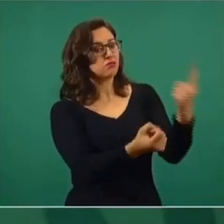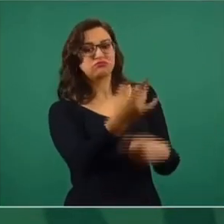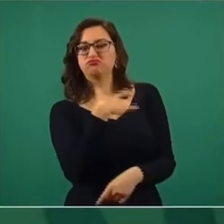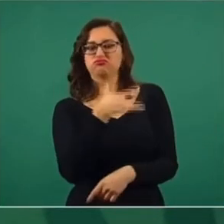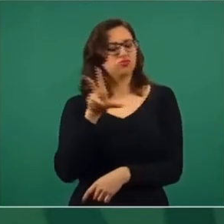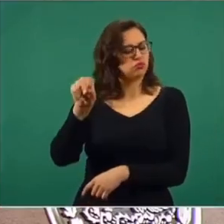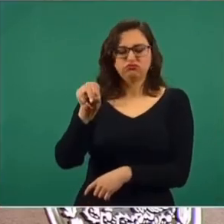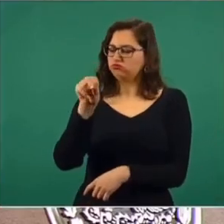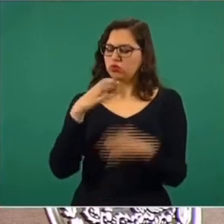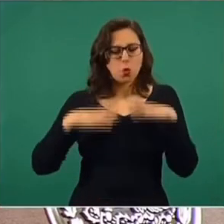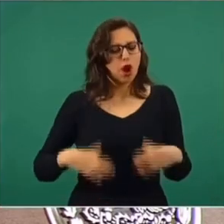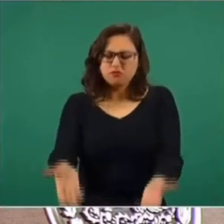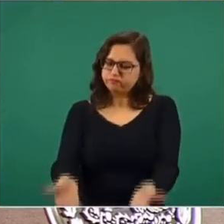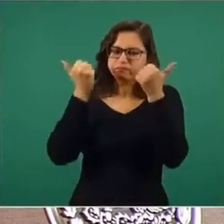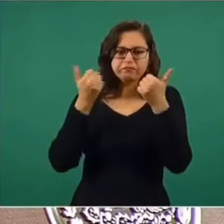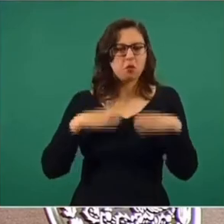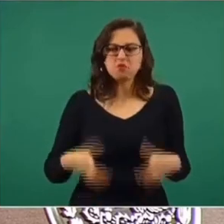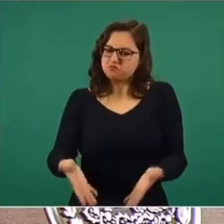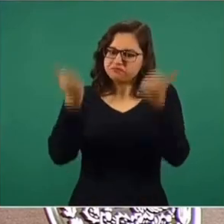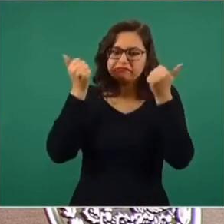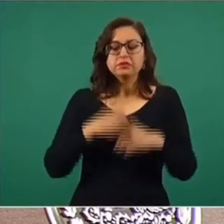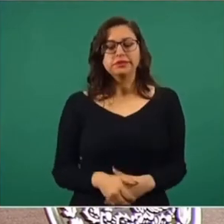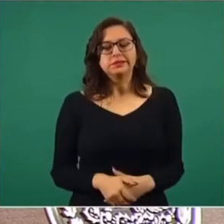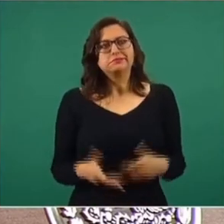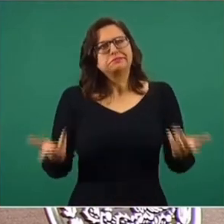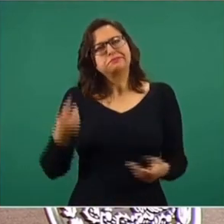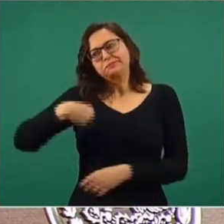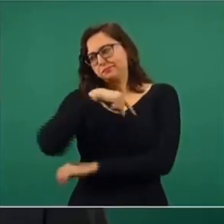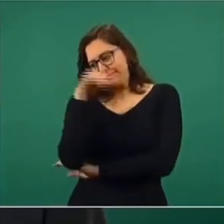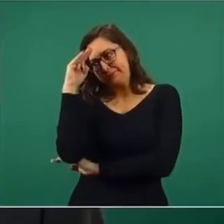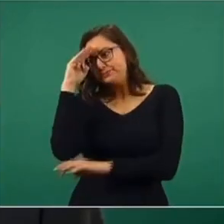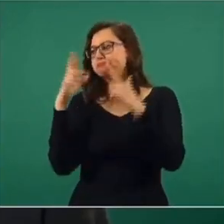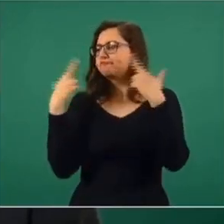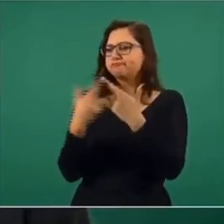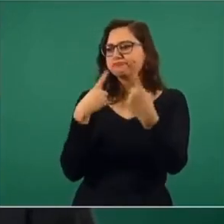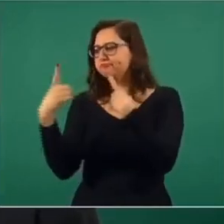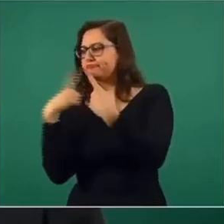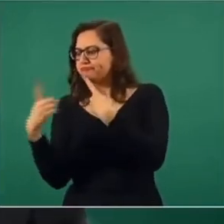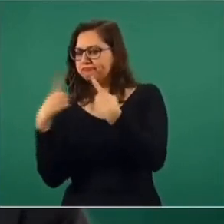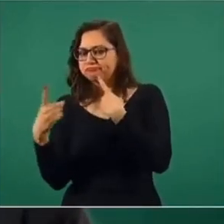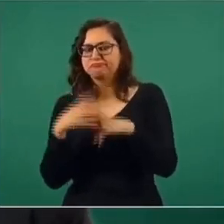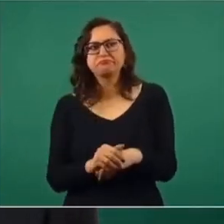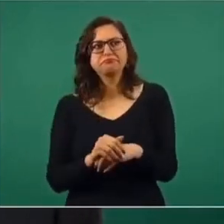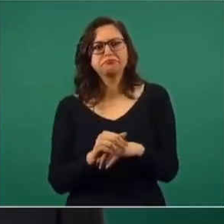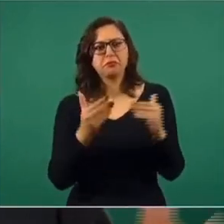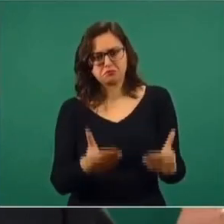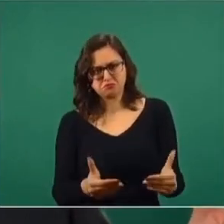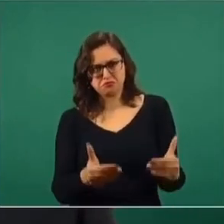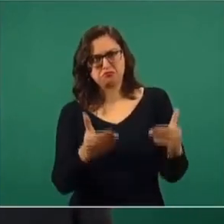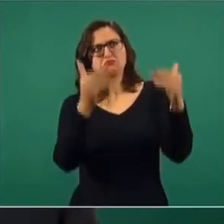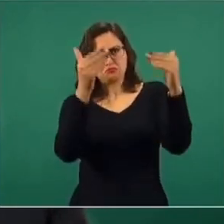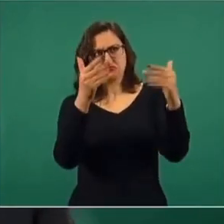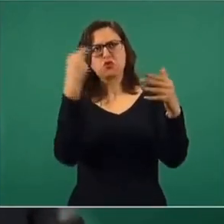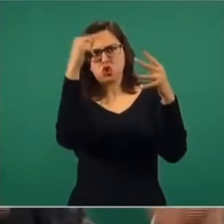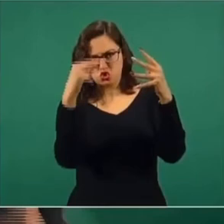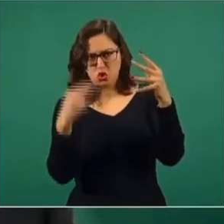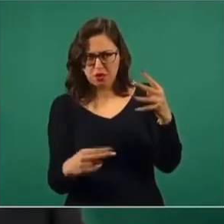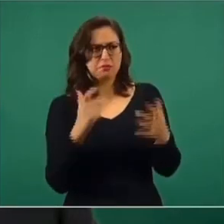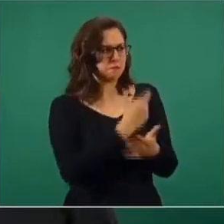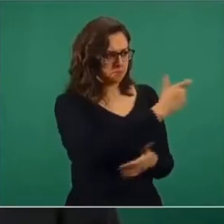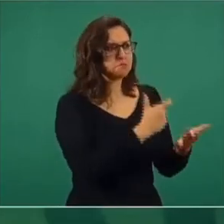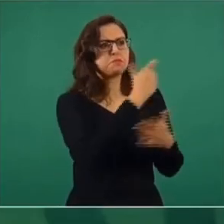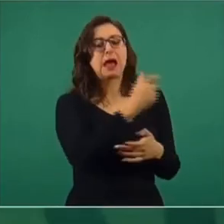tenemos el rescate. Entonces, en una reunión aquí, dijimos, el memorial, la reparación del daño